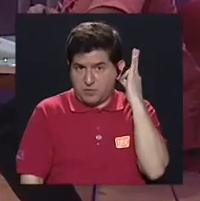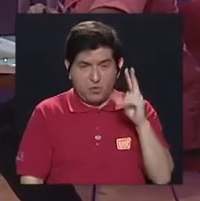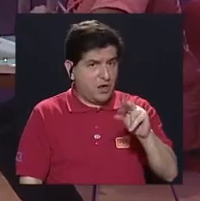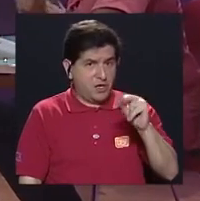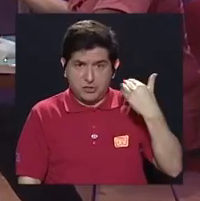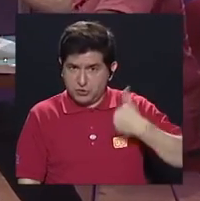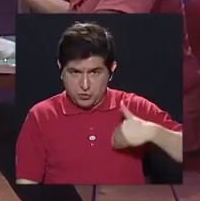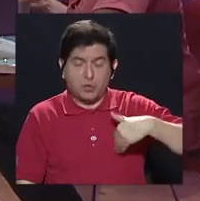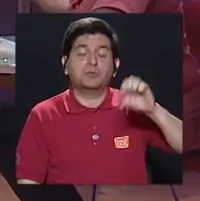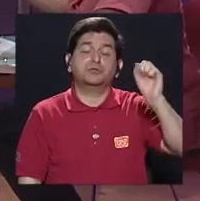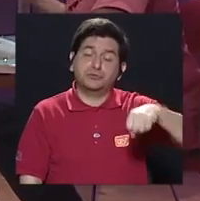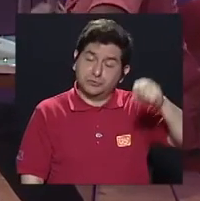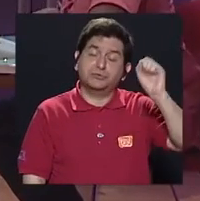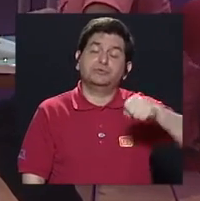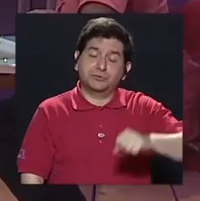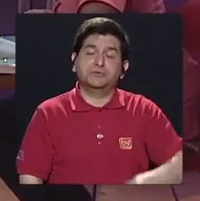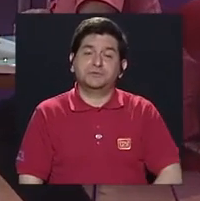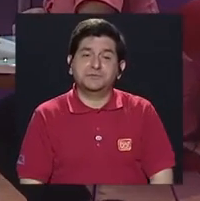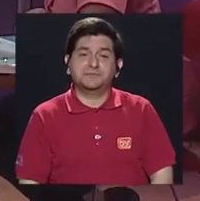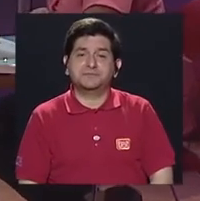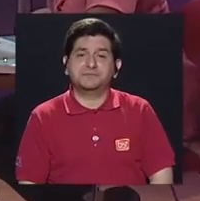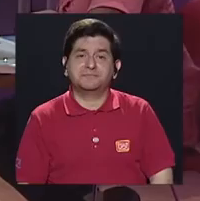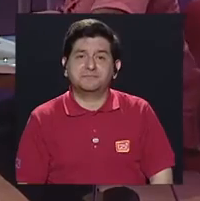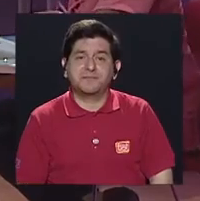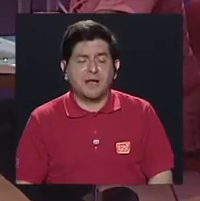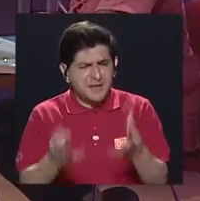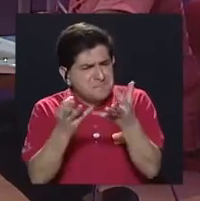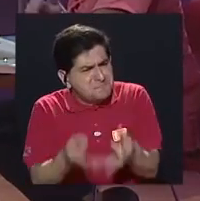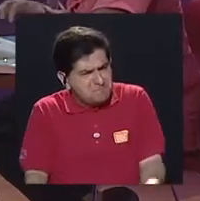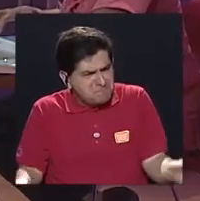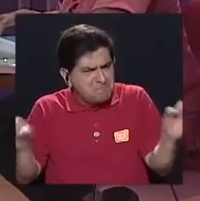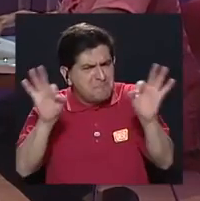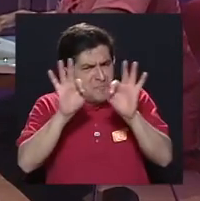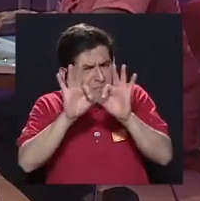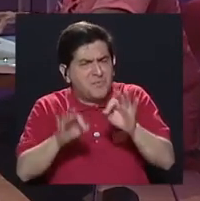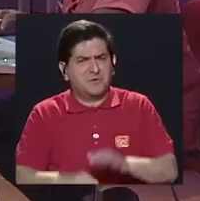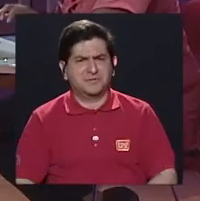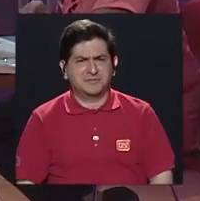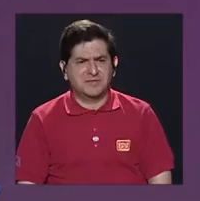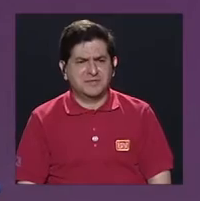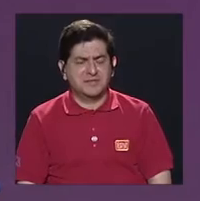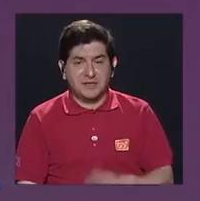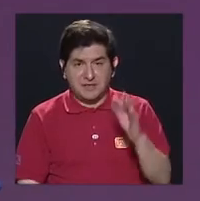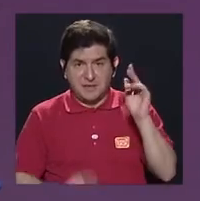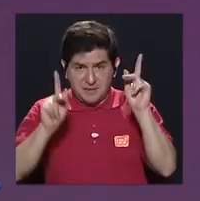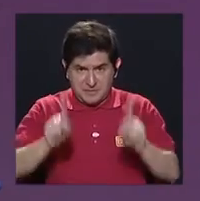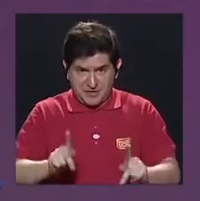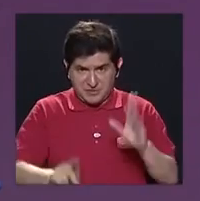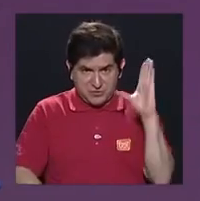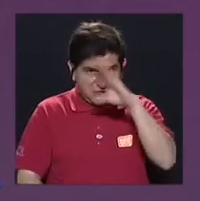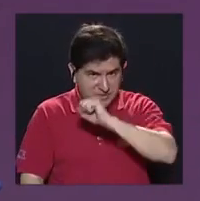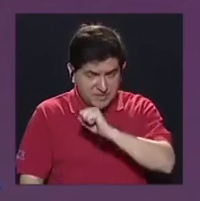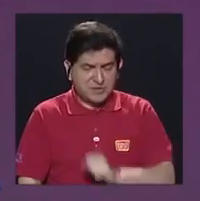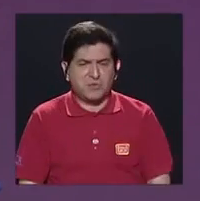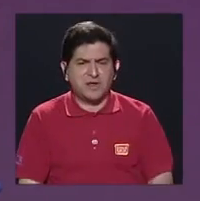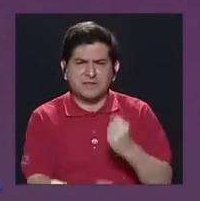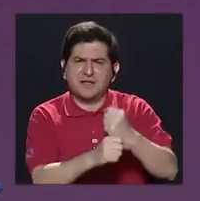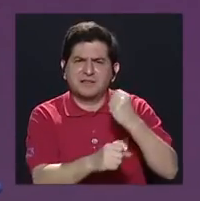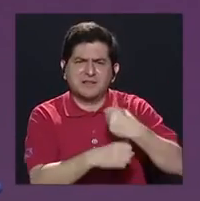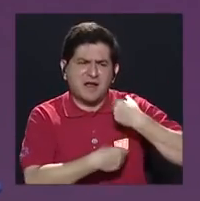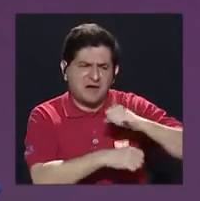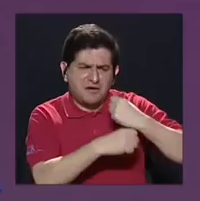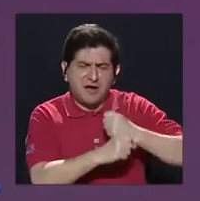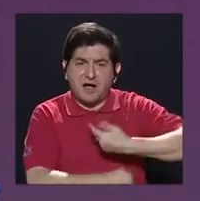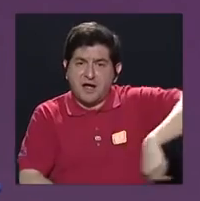sí, cierto. Vieras que es la que tenía. Sí, importante también de que la gente se dé cuenta realmente cómo trabaja una municipalidad, y